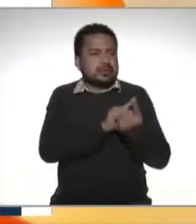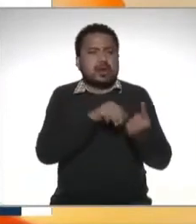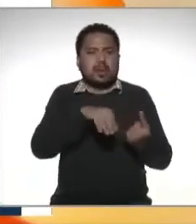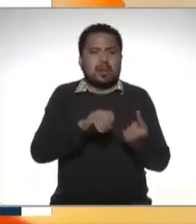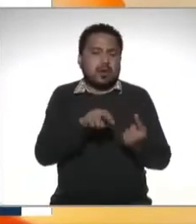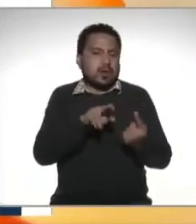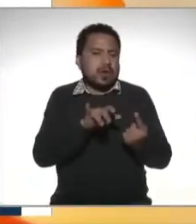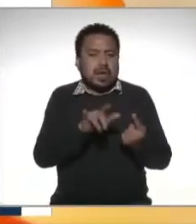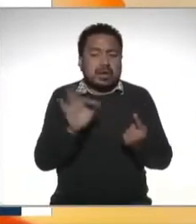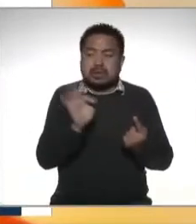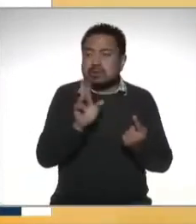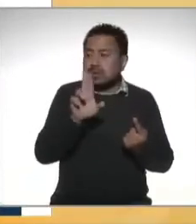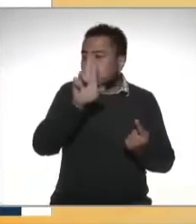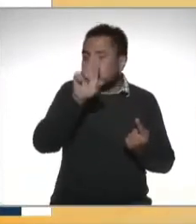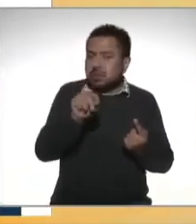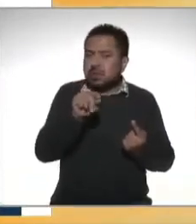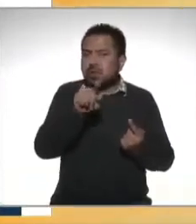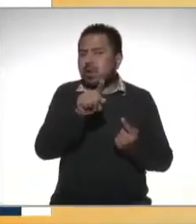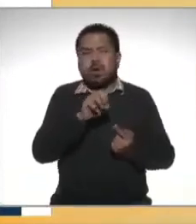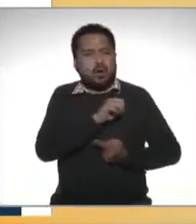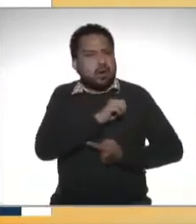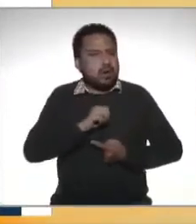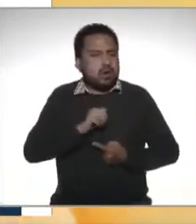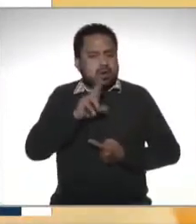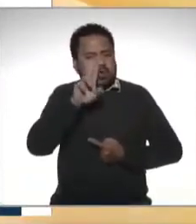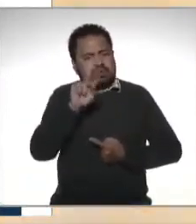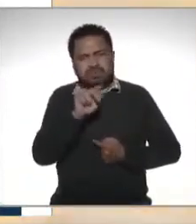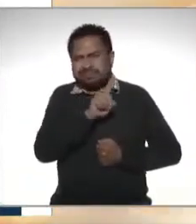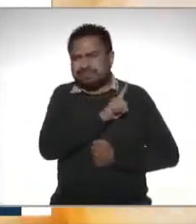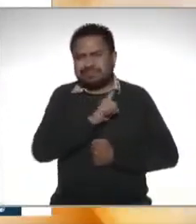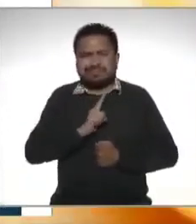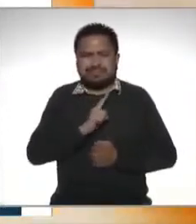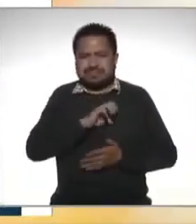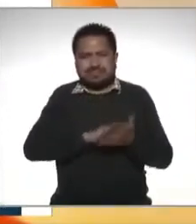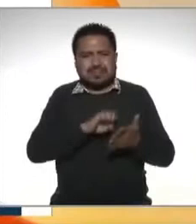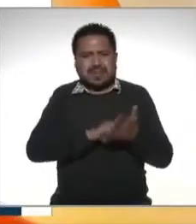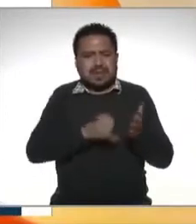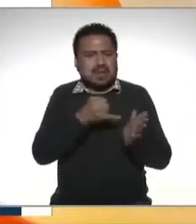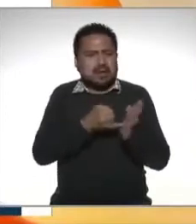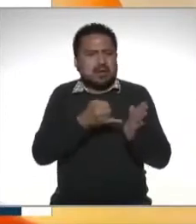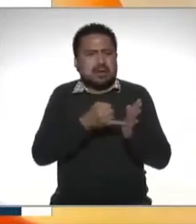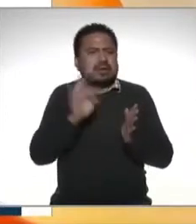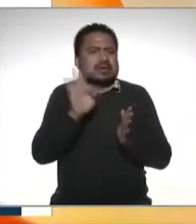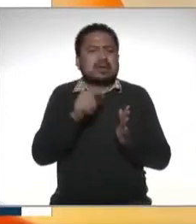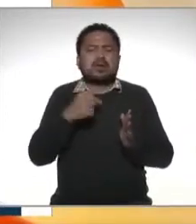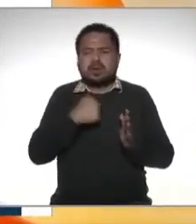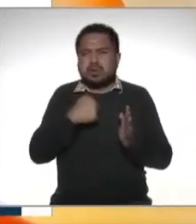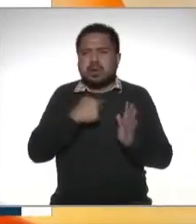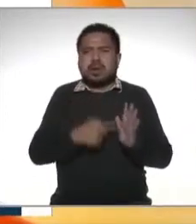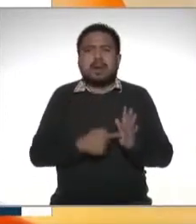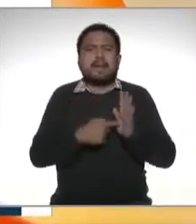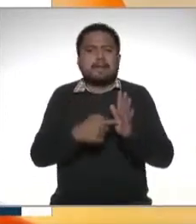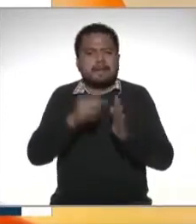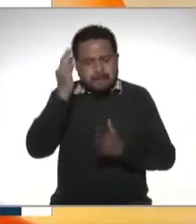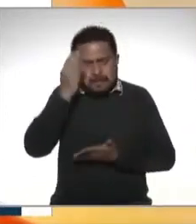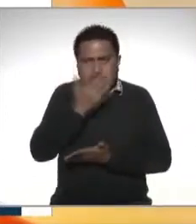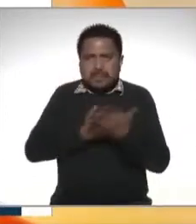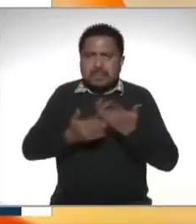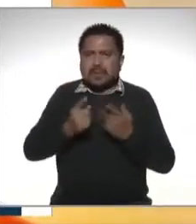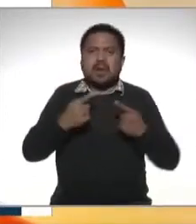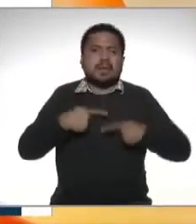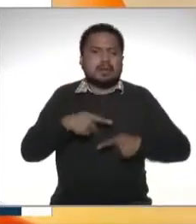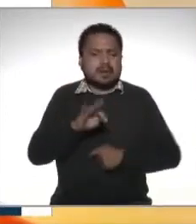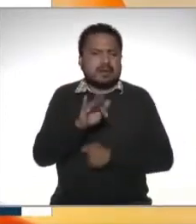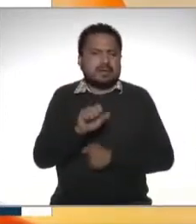si no no no están obligados a a retener impuestos y trabajar si yo presté el servicio a una persona